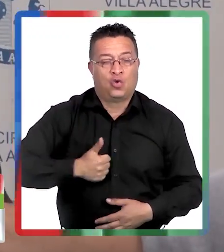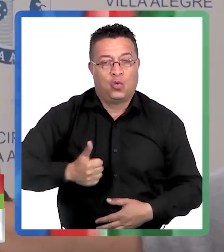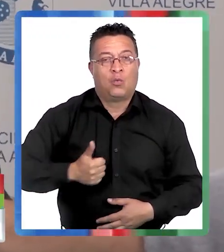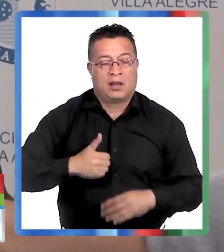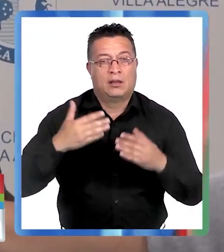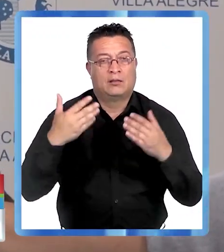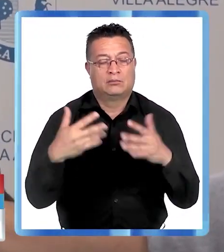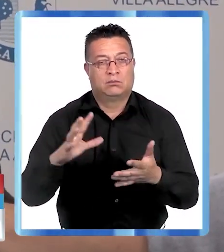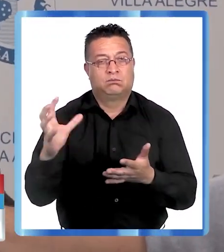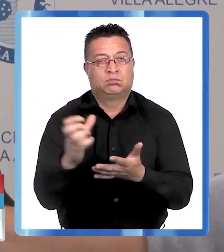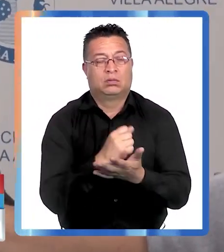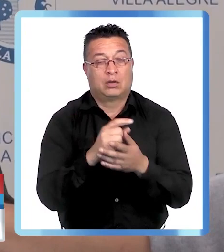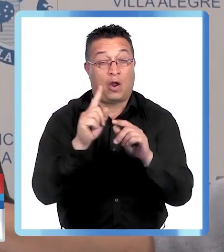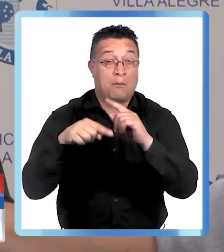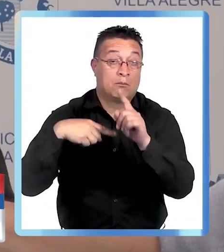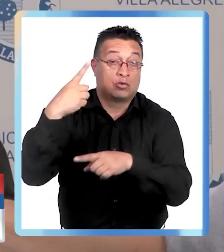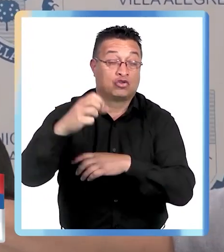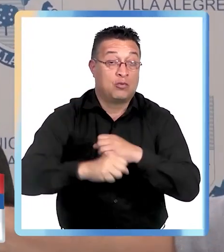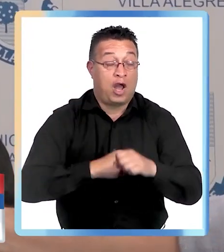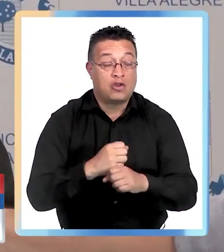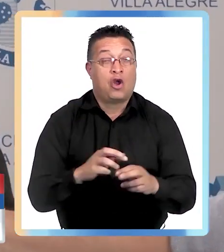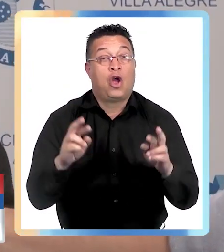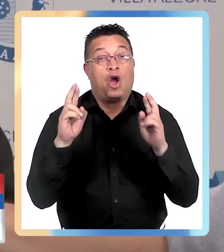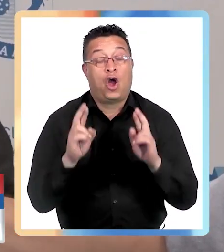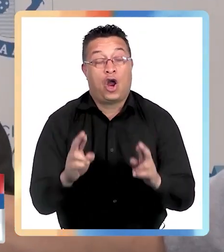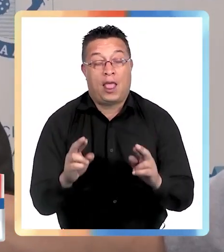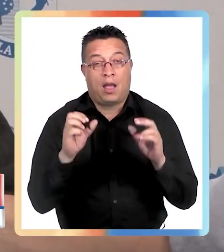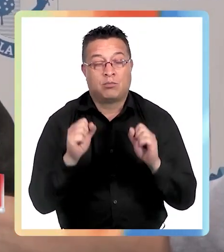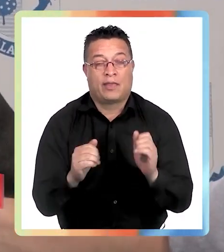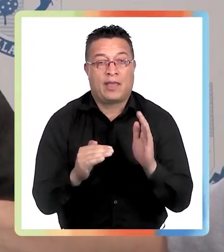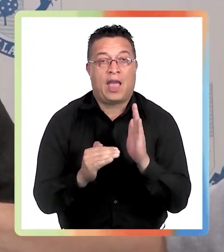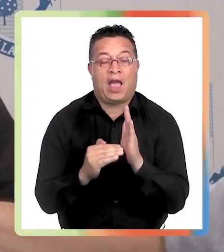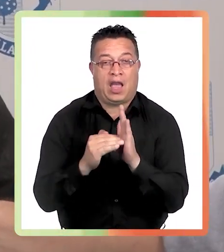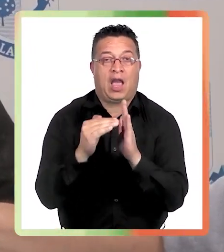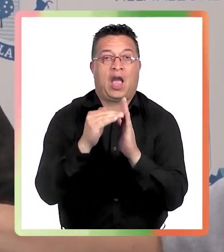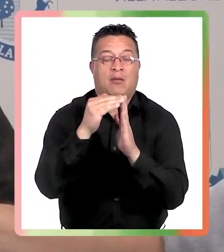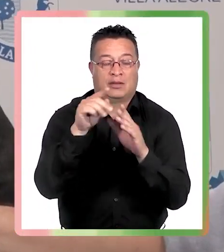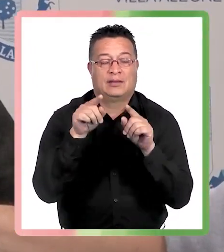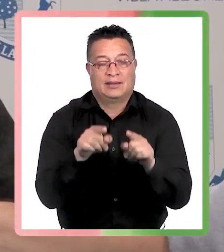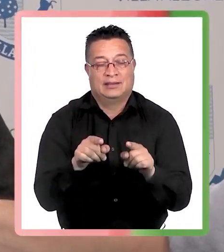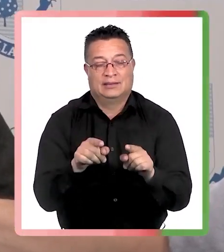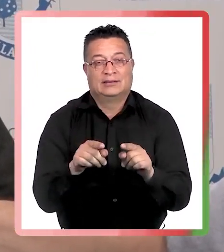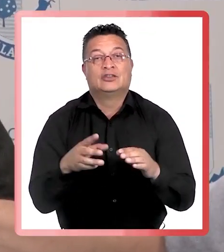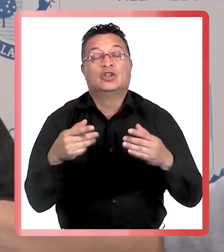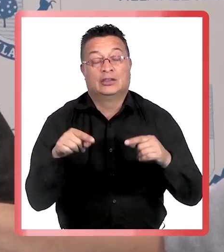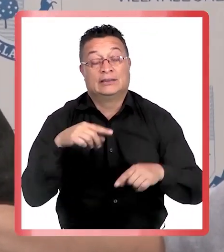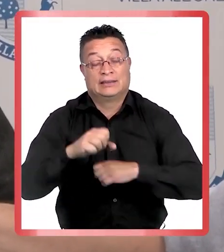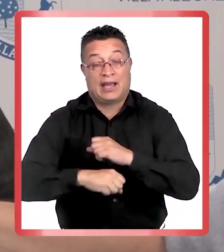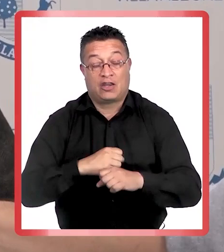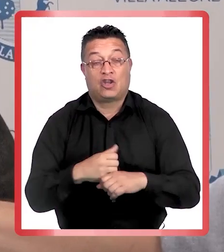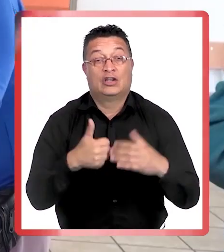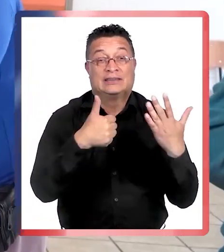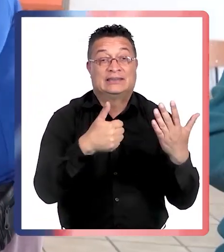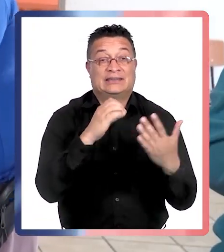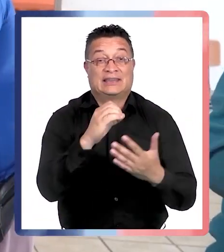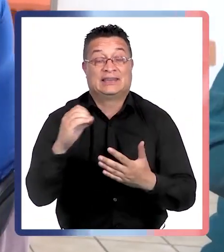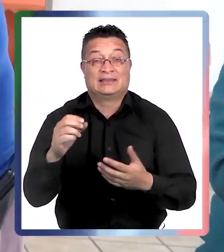cumplidas a cabalidad, por lo tanto el próximo año espero poder inclusive aumentar esa cantidad. Este año fueron 600